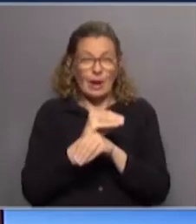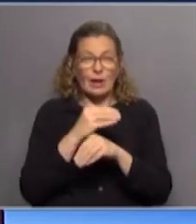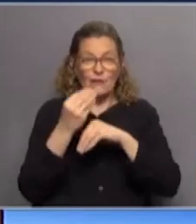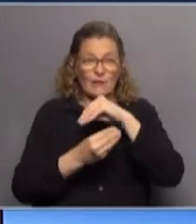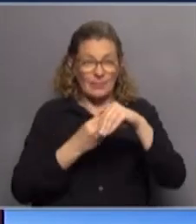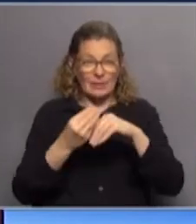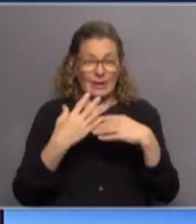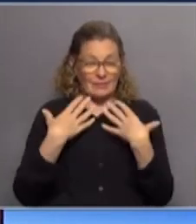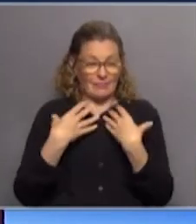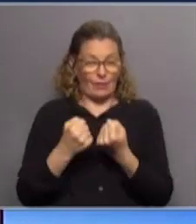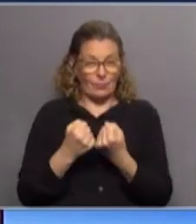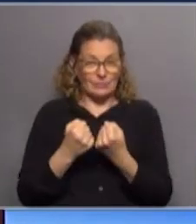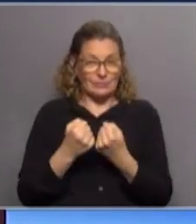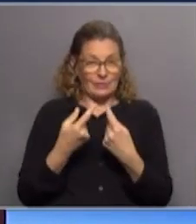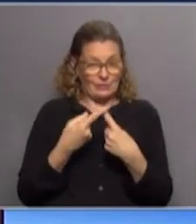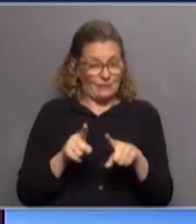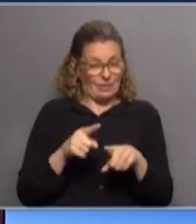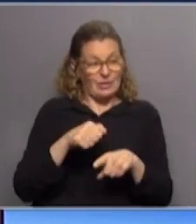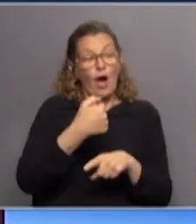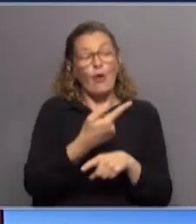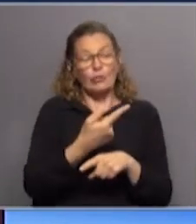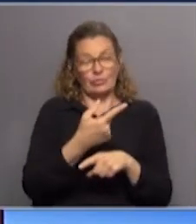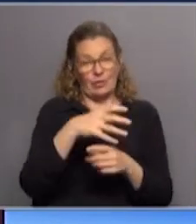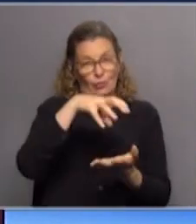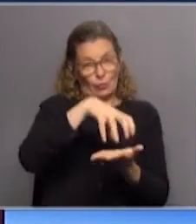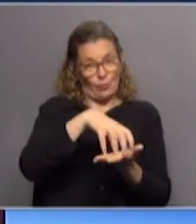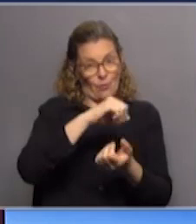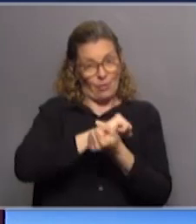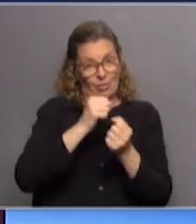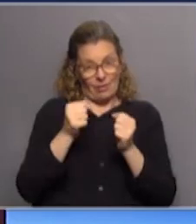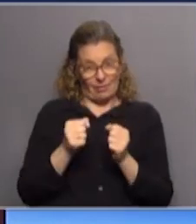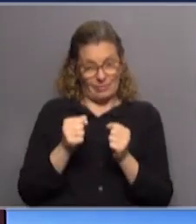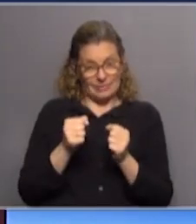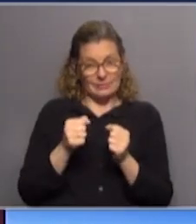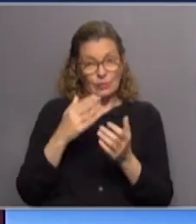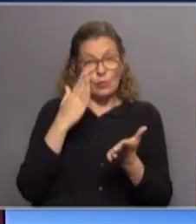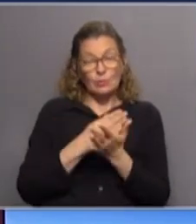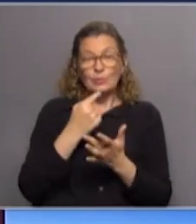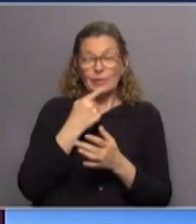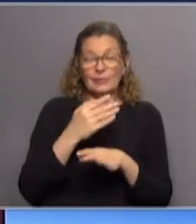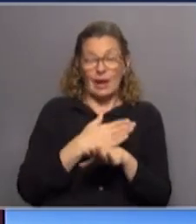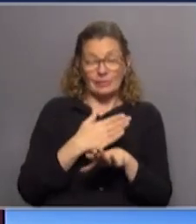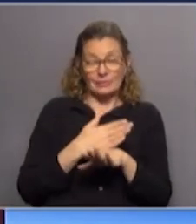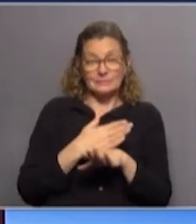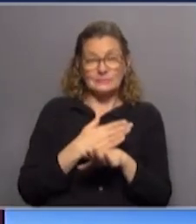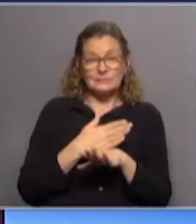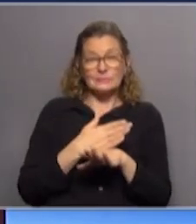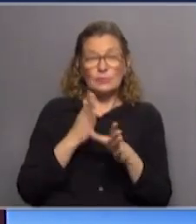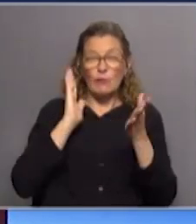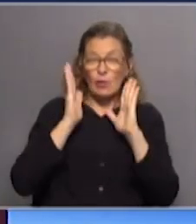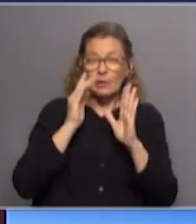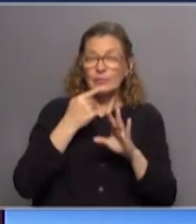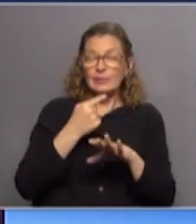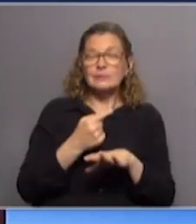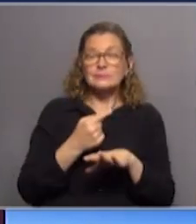familiares, sanitarias, sanitarias, diferentes a las que tiene la demás población carcelaria. Y lo último que nos decía Martín Fernández, que